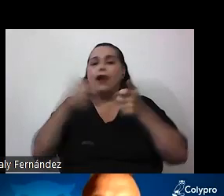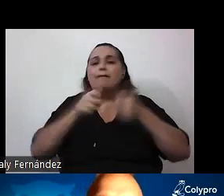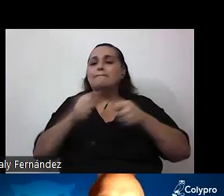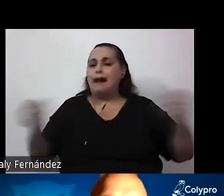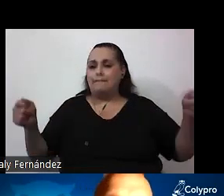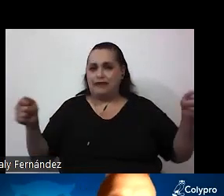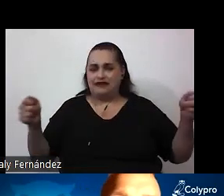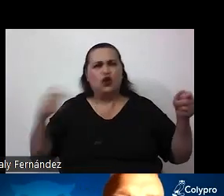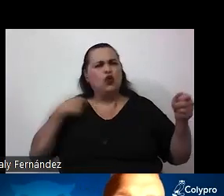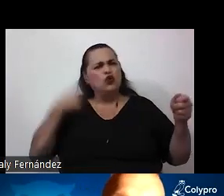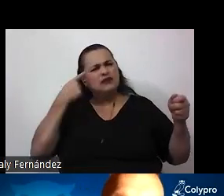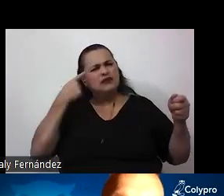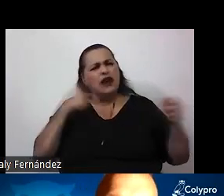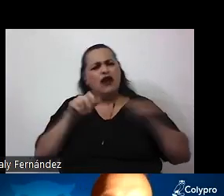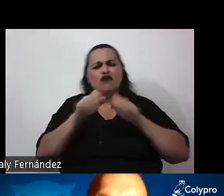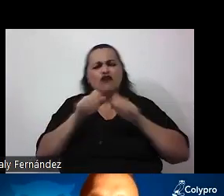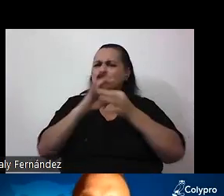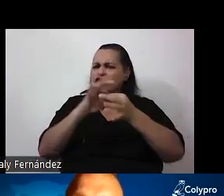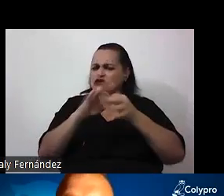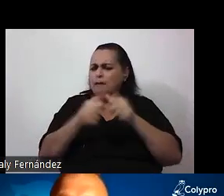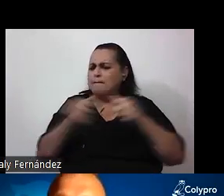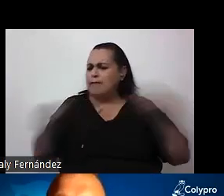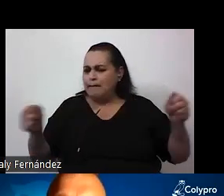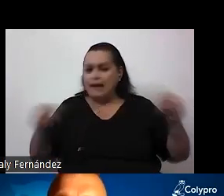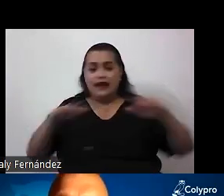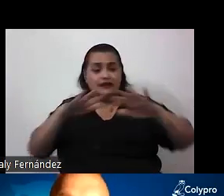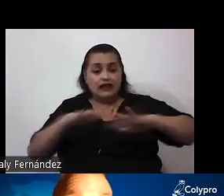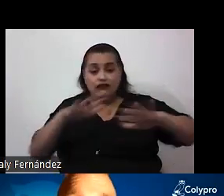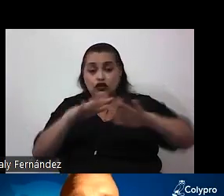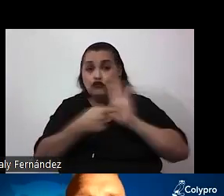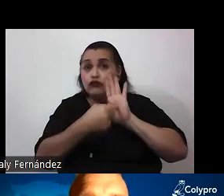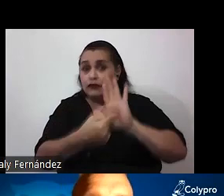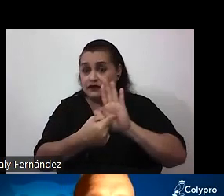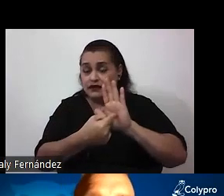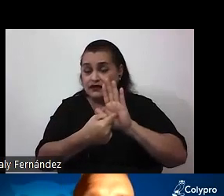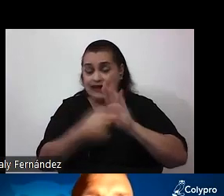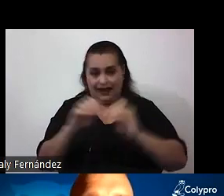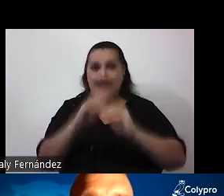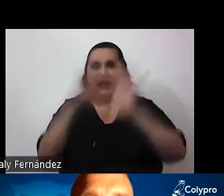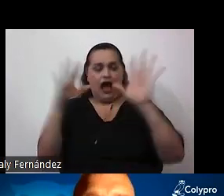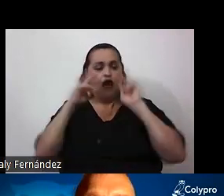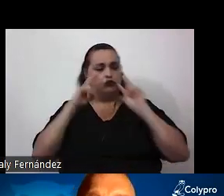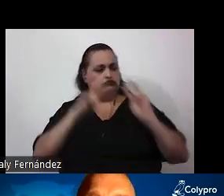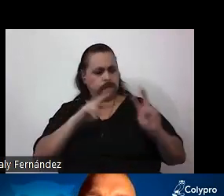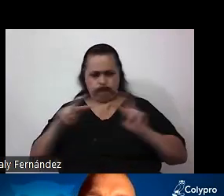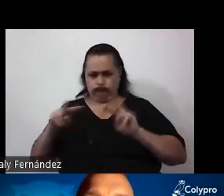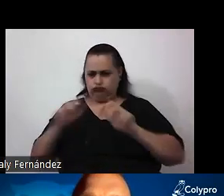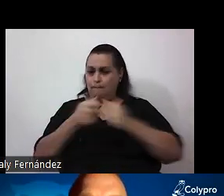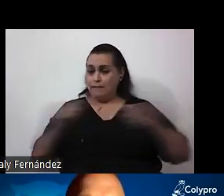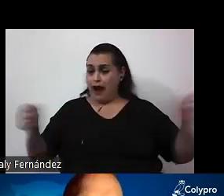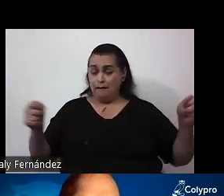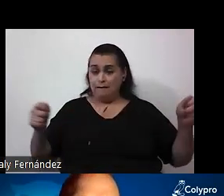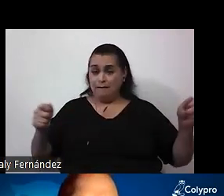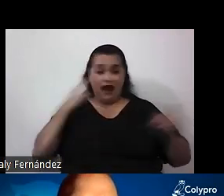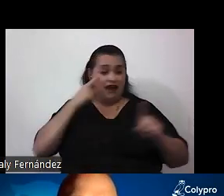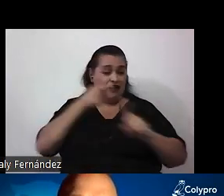pregunta qué relación hay entre un mapa y el territorio que representa, está claro que un mapa no es un fiel